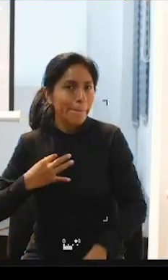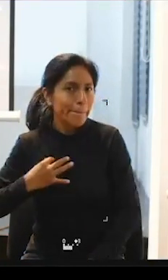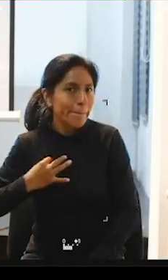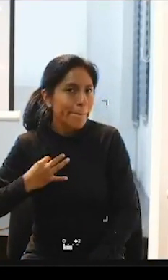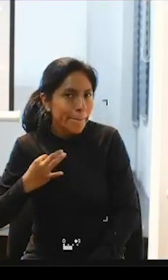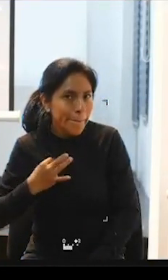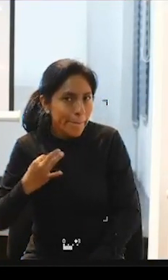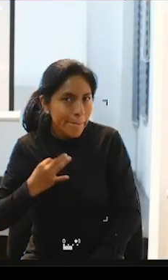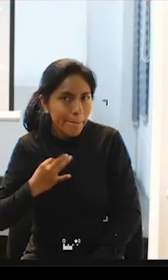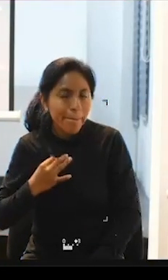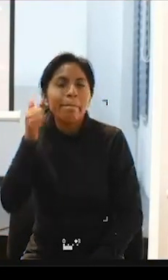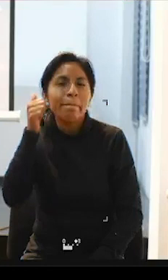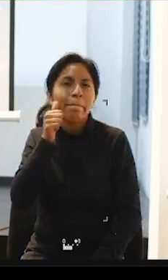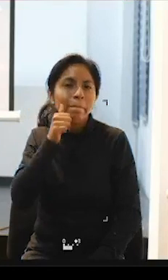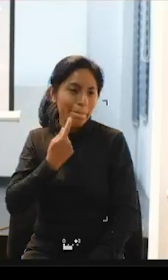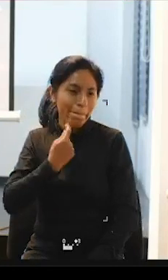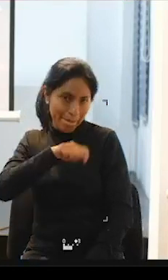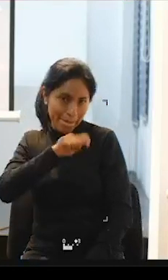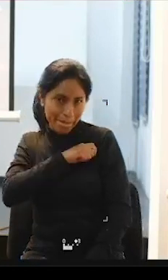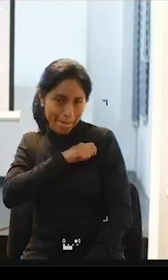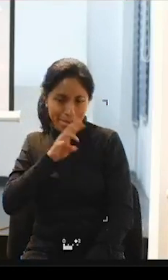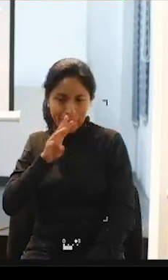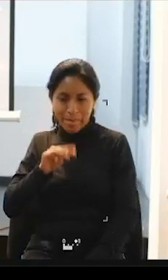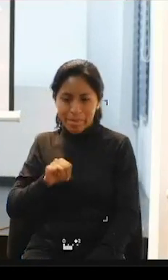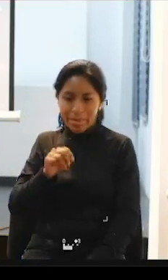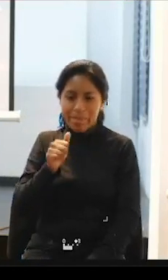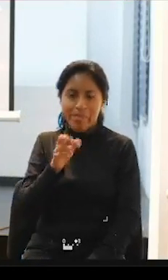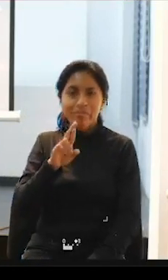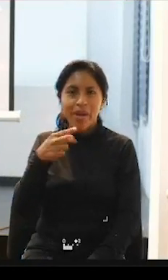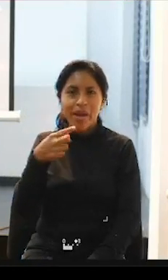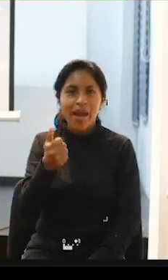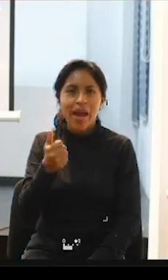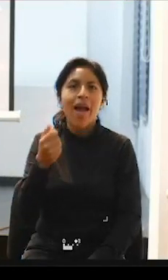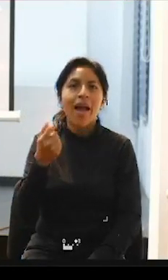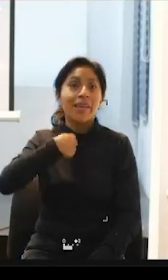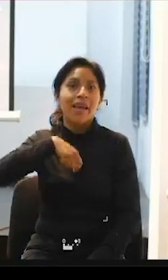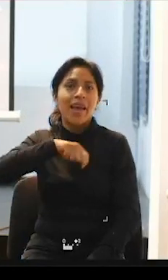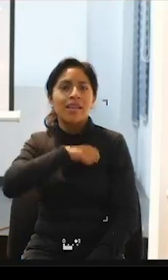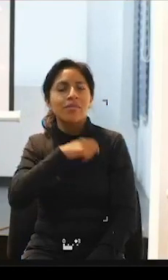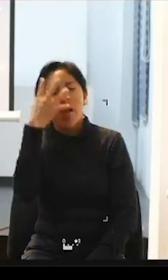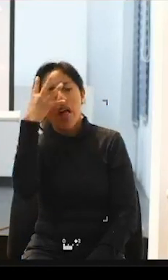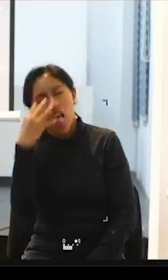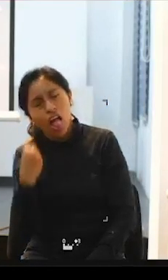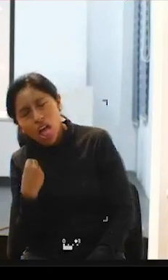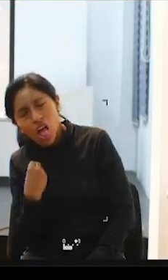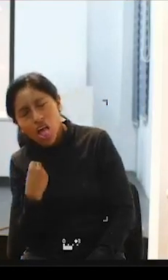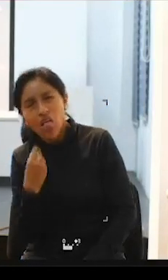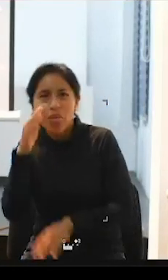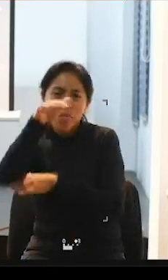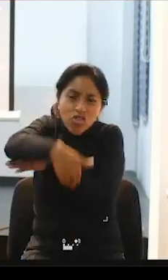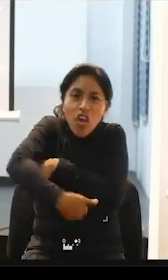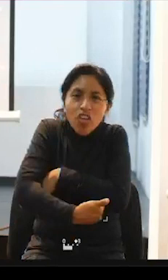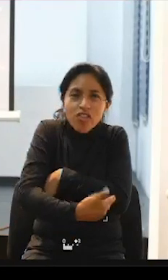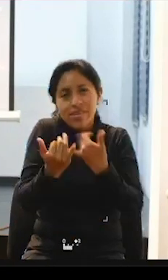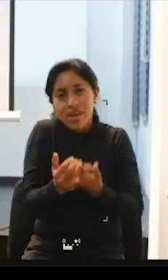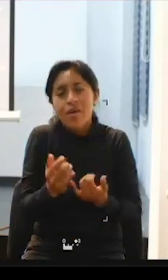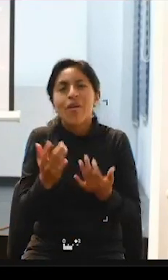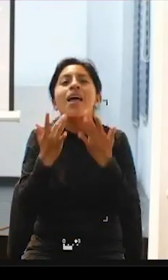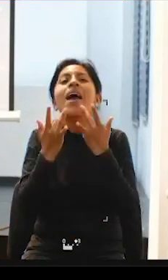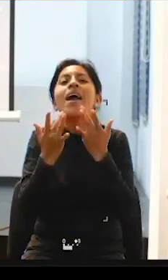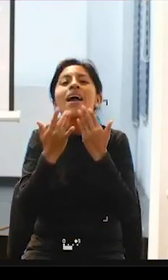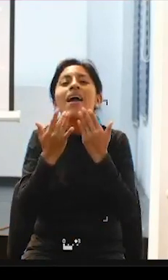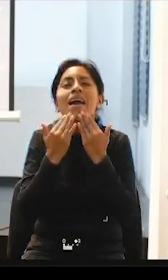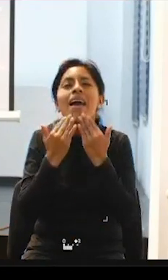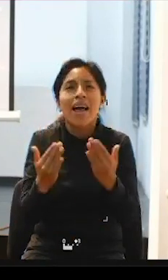de Marga la pudimos tener presente el día de hoy y además con imagen y bueno también